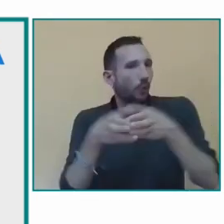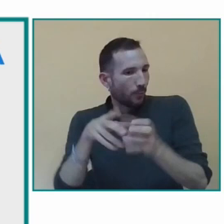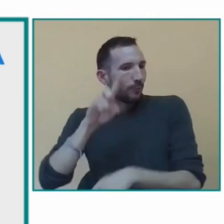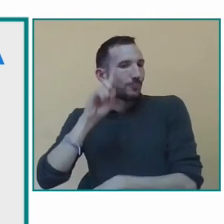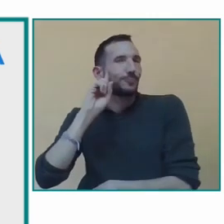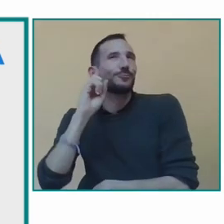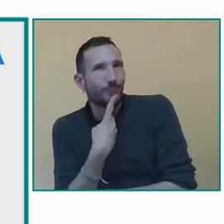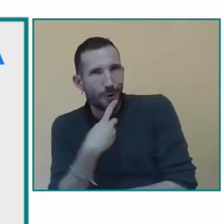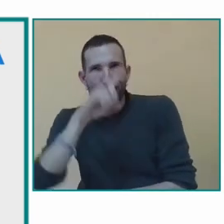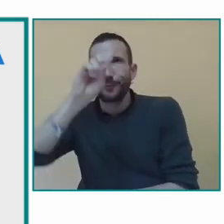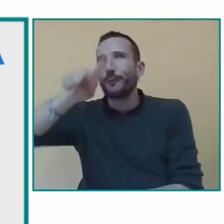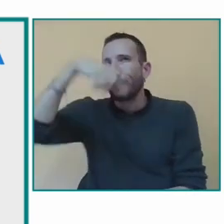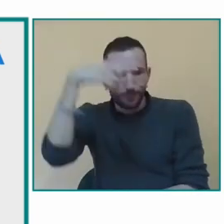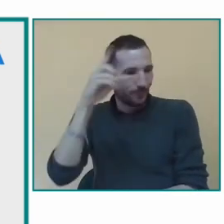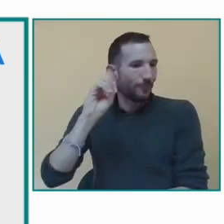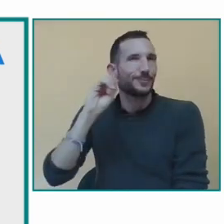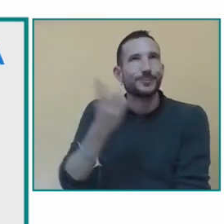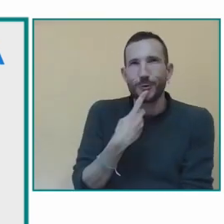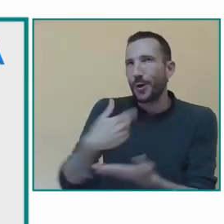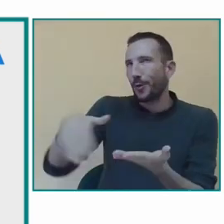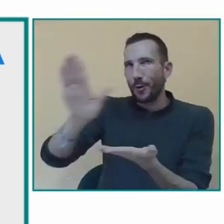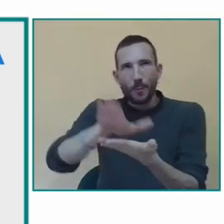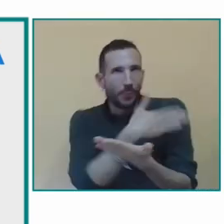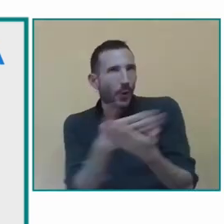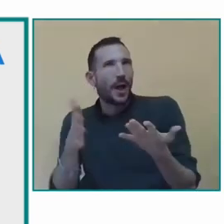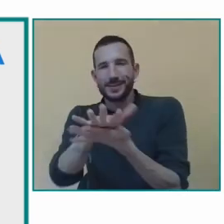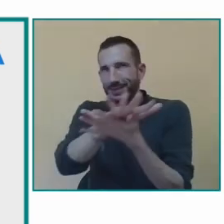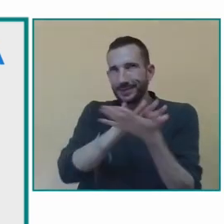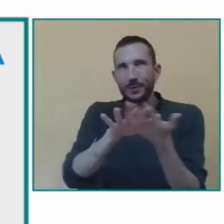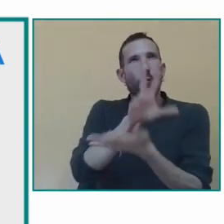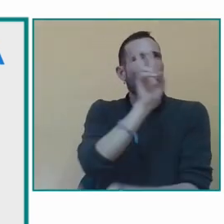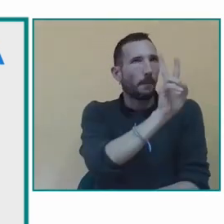signos es decir enseñamos signos estructura pero también elementos de nuestra comunidad también